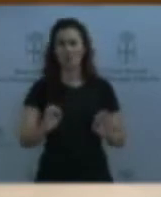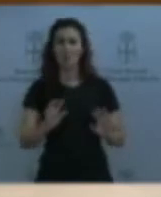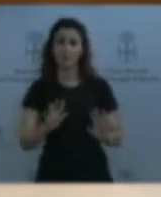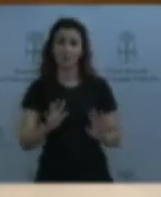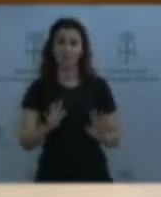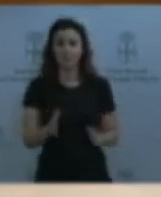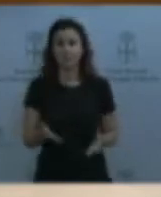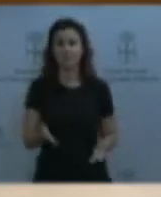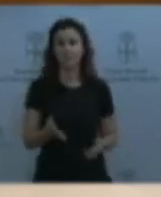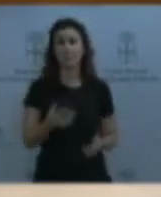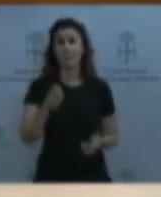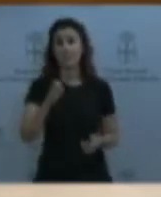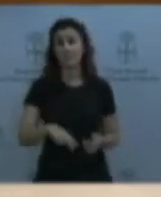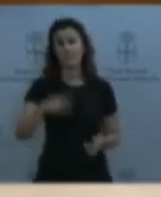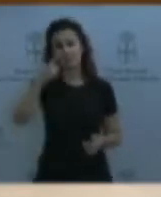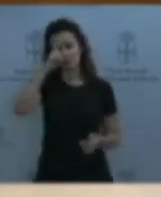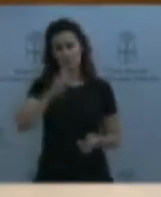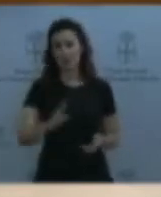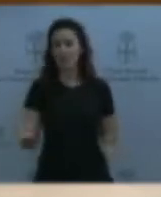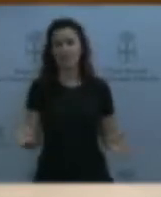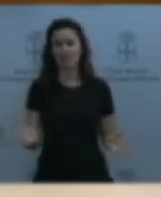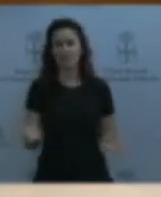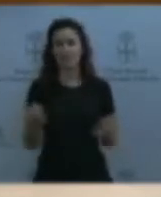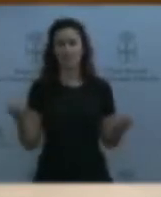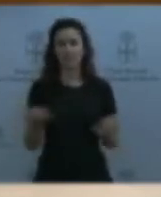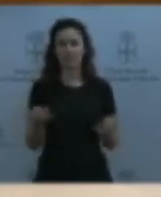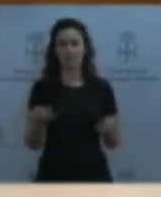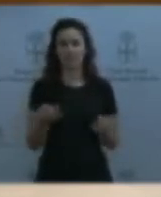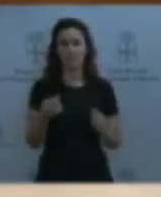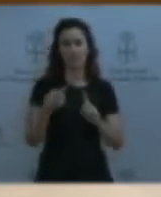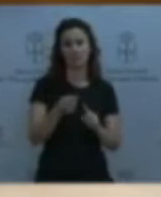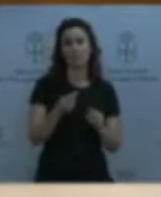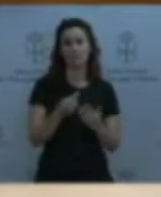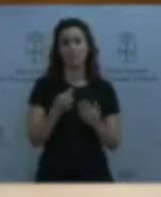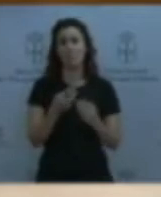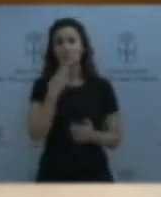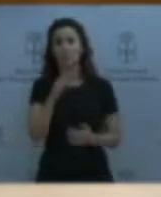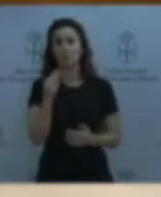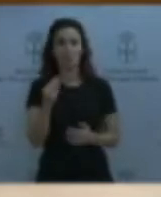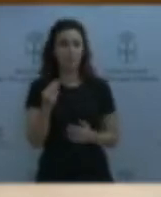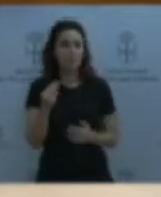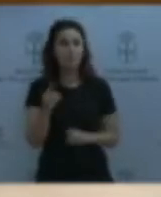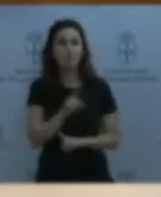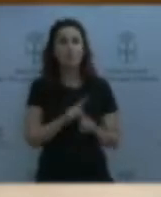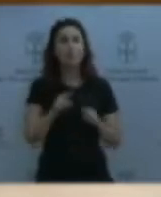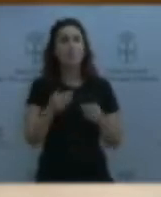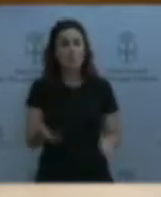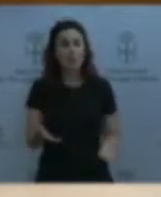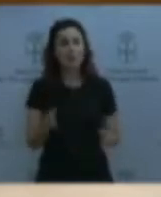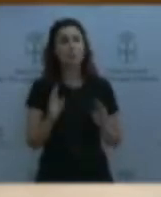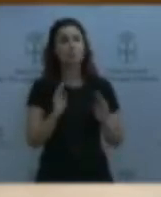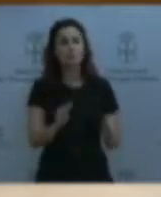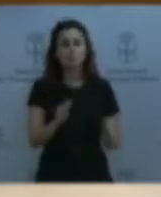objetivos a realizar con el menor por parte de los propios profesionales. Y ya se lo decía también cuando se